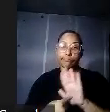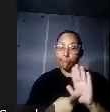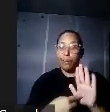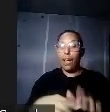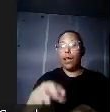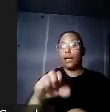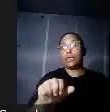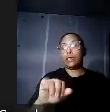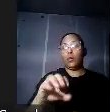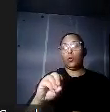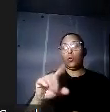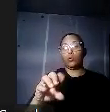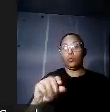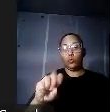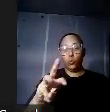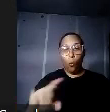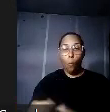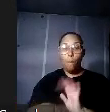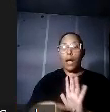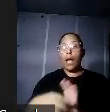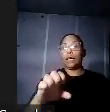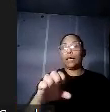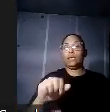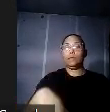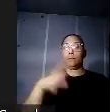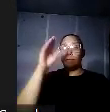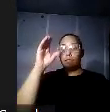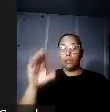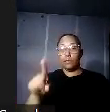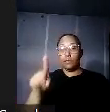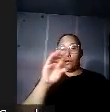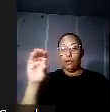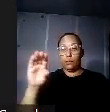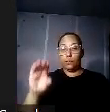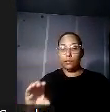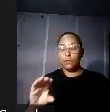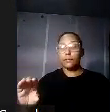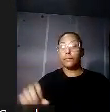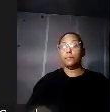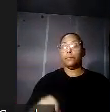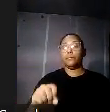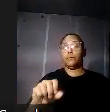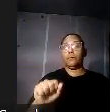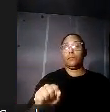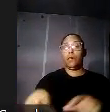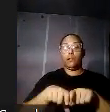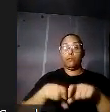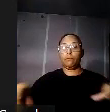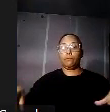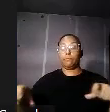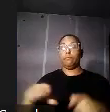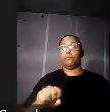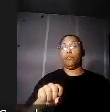Guodenale descrito por italianos anémicos que trabajaban en el túnel de St. Uther en Friza.